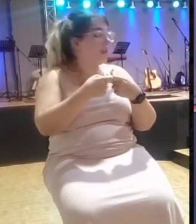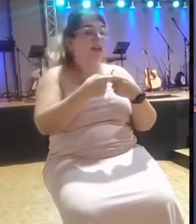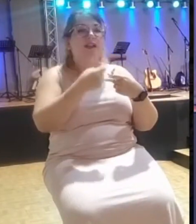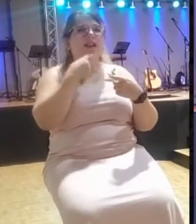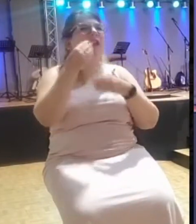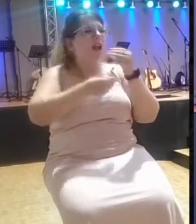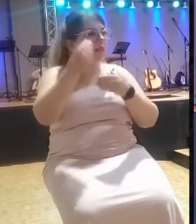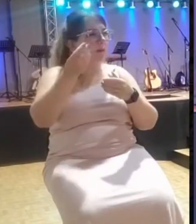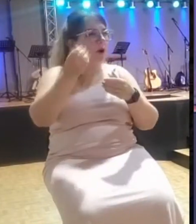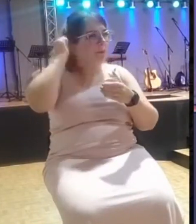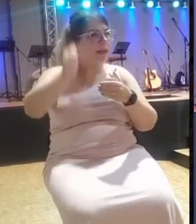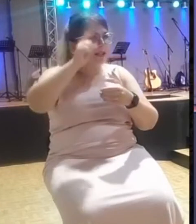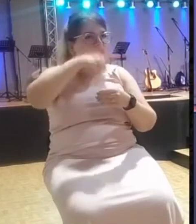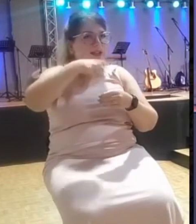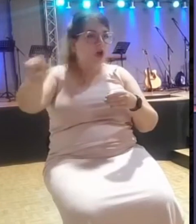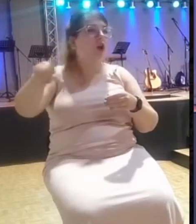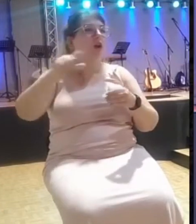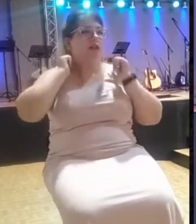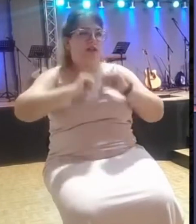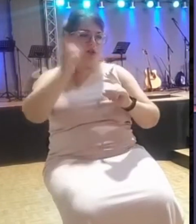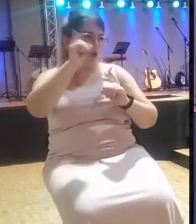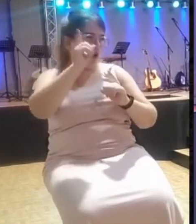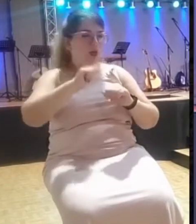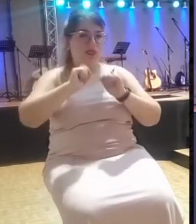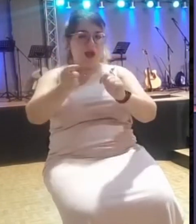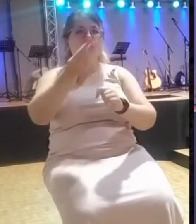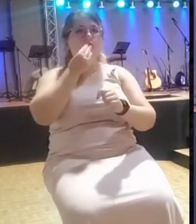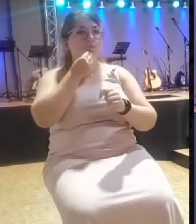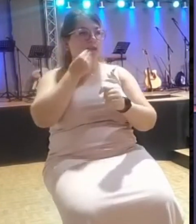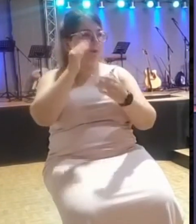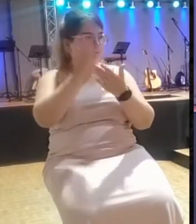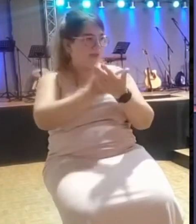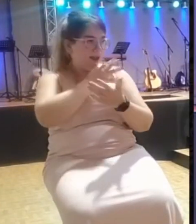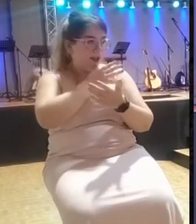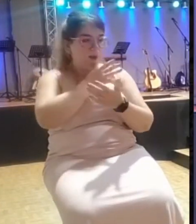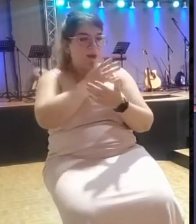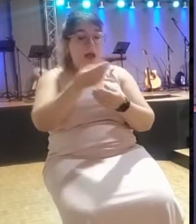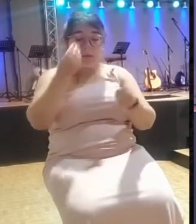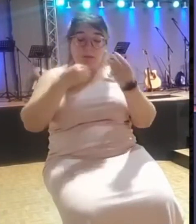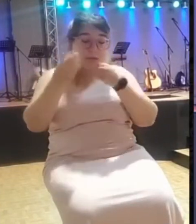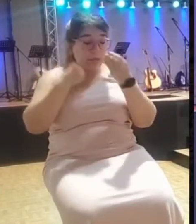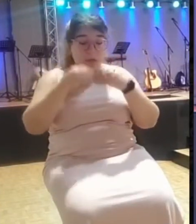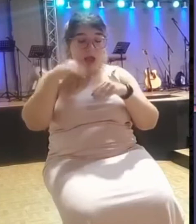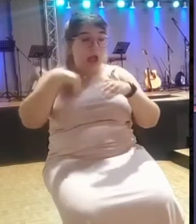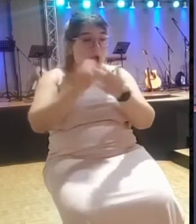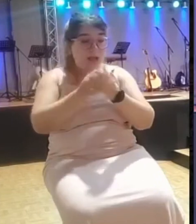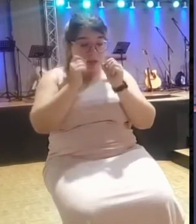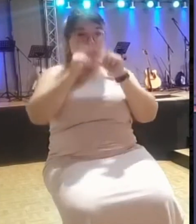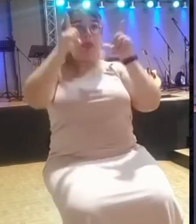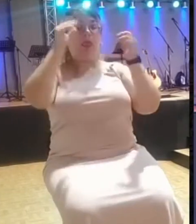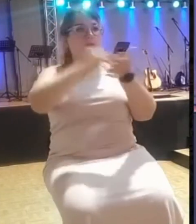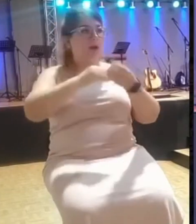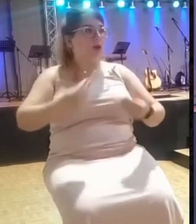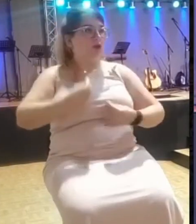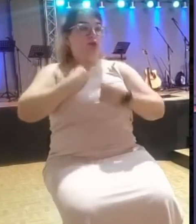El espanto que se llevó el ejército asirio. ¿Verdad? Y se fueron y bueno, y dando gracias